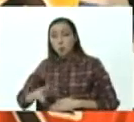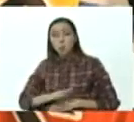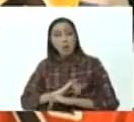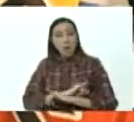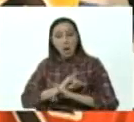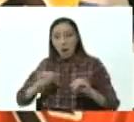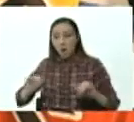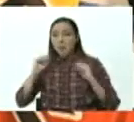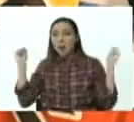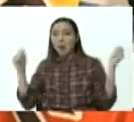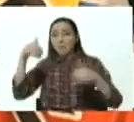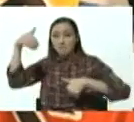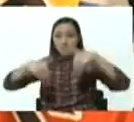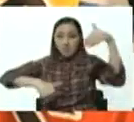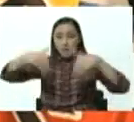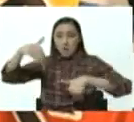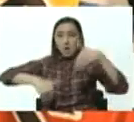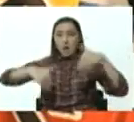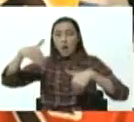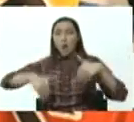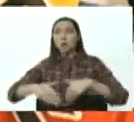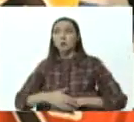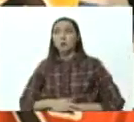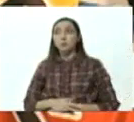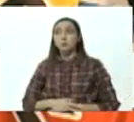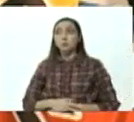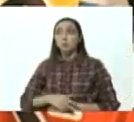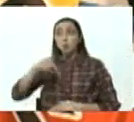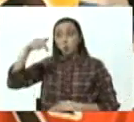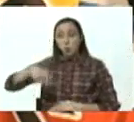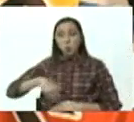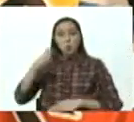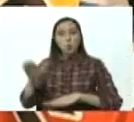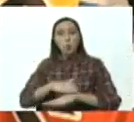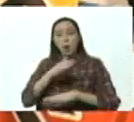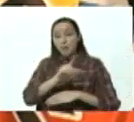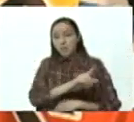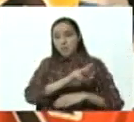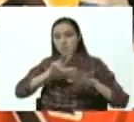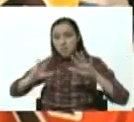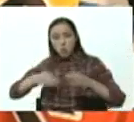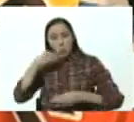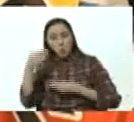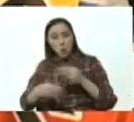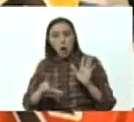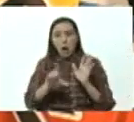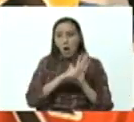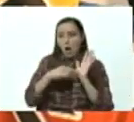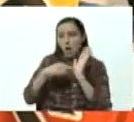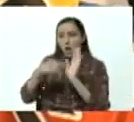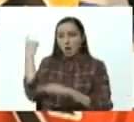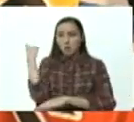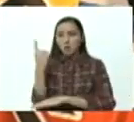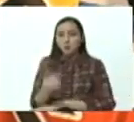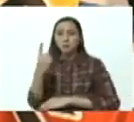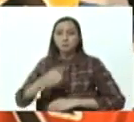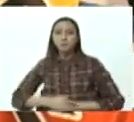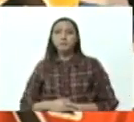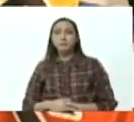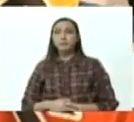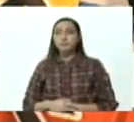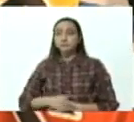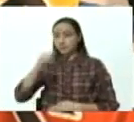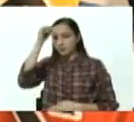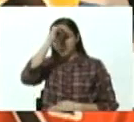la campaña electoral hoy jueves 18 tal como lo establece la ley en vísperas del